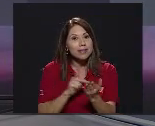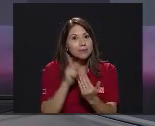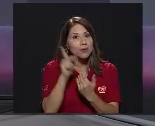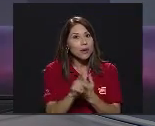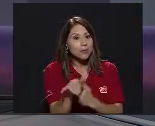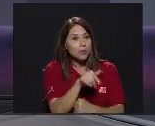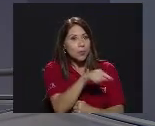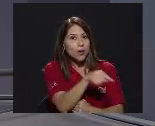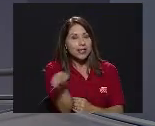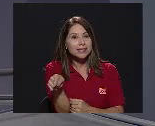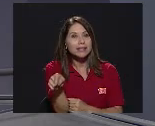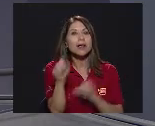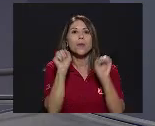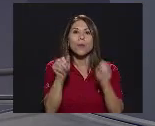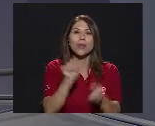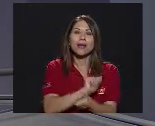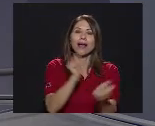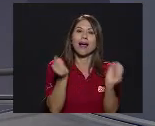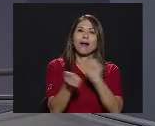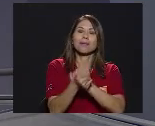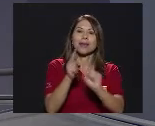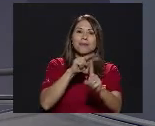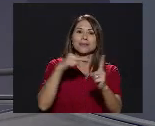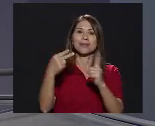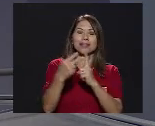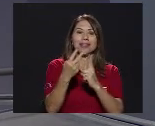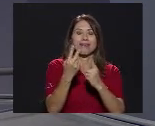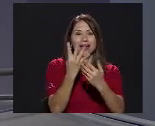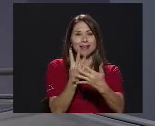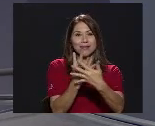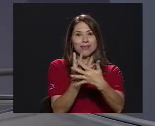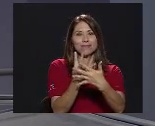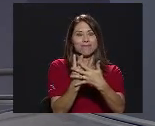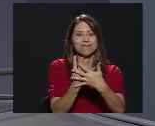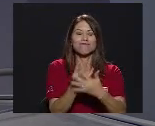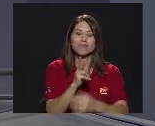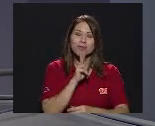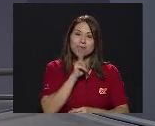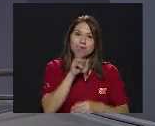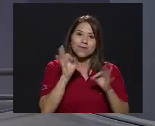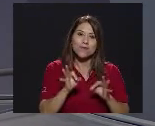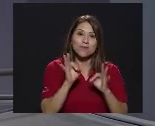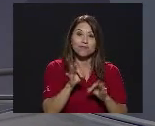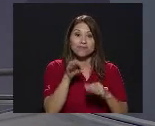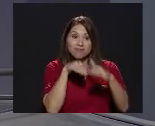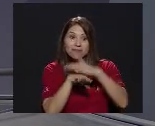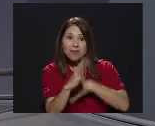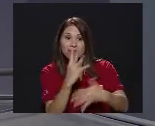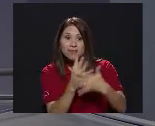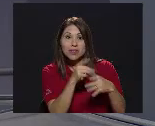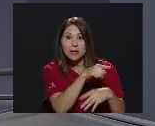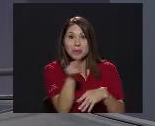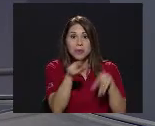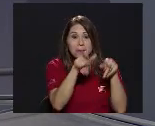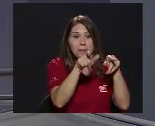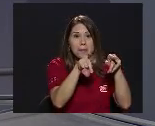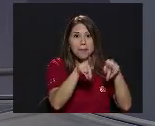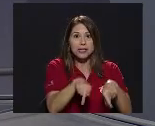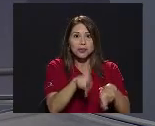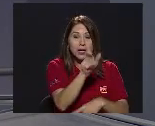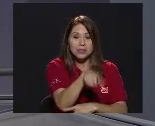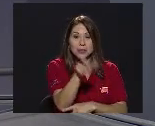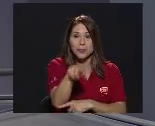para cambiar La perspectiva En nuestros centros Penitenciarios Definitivamente Son personas Seres humanos Que merecen Una oportunidad